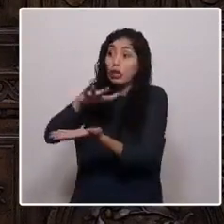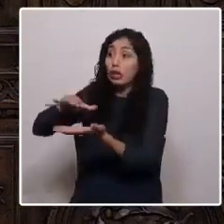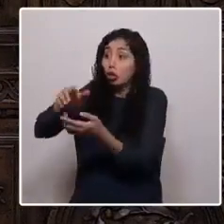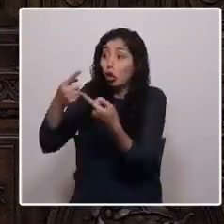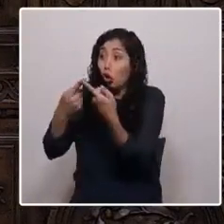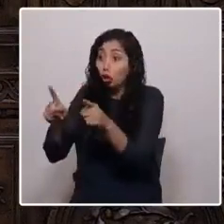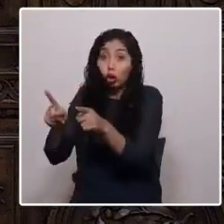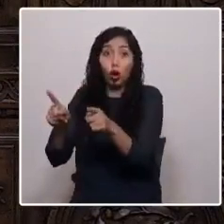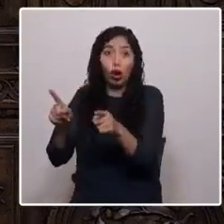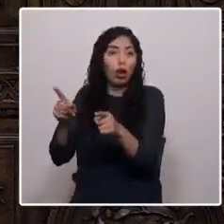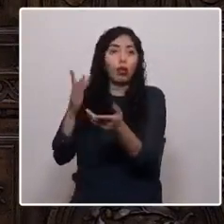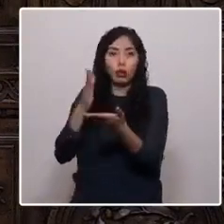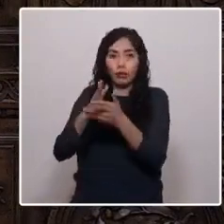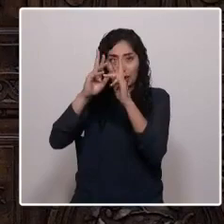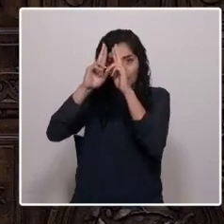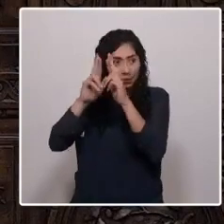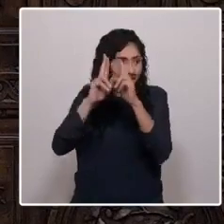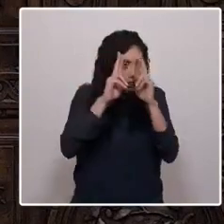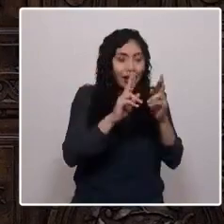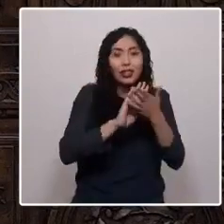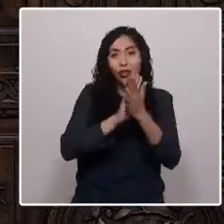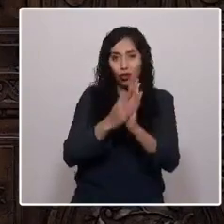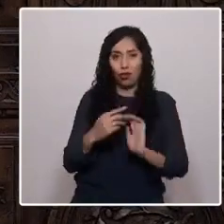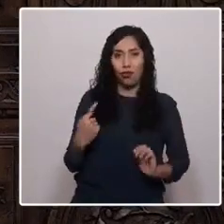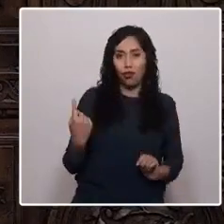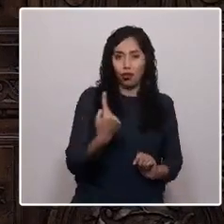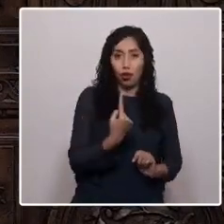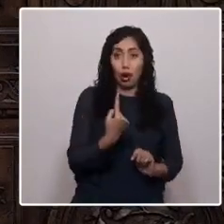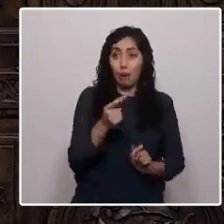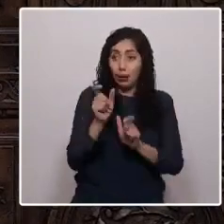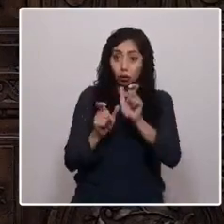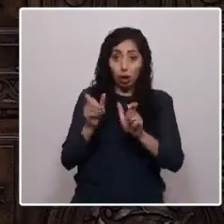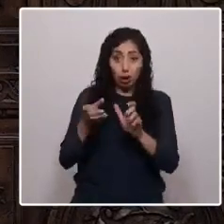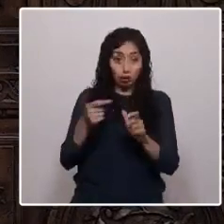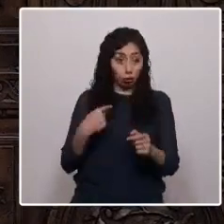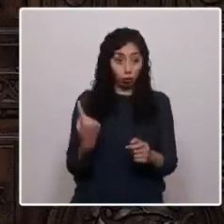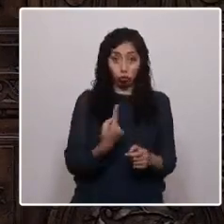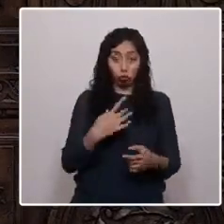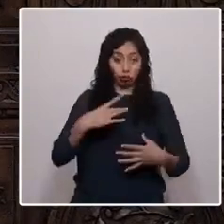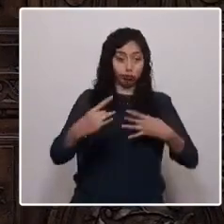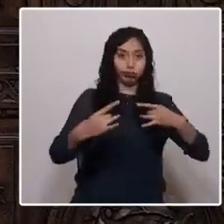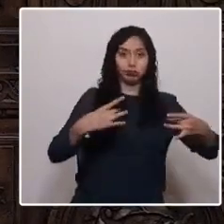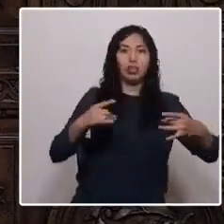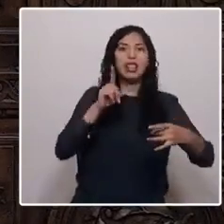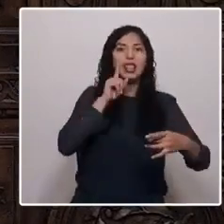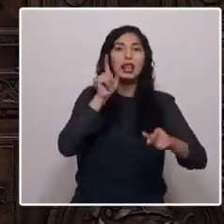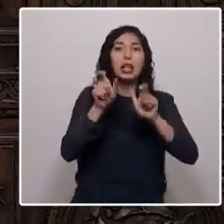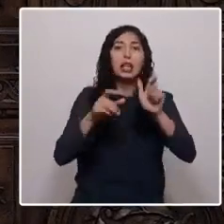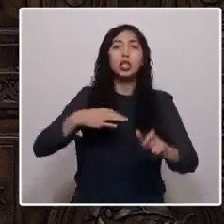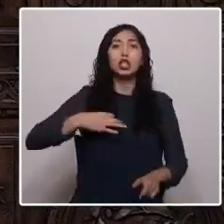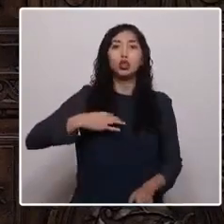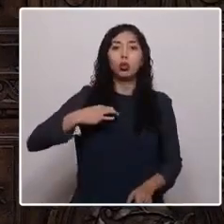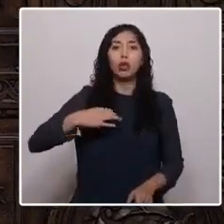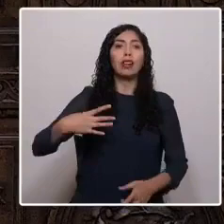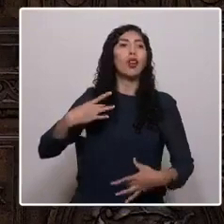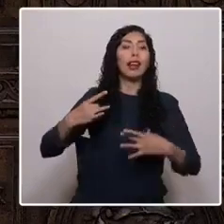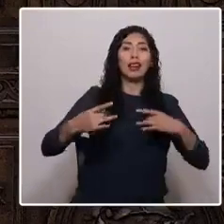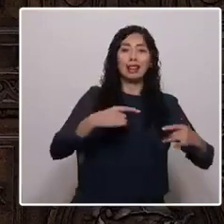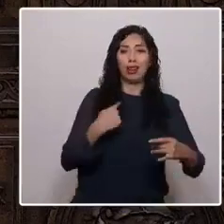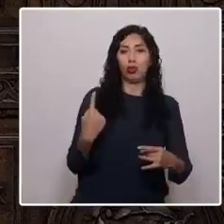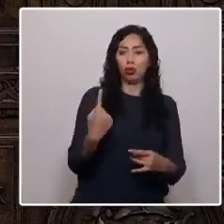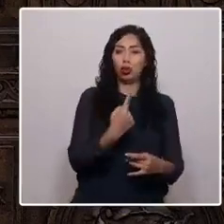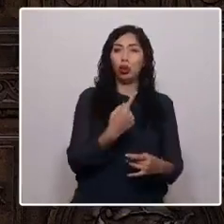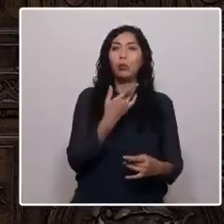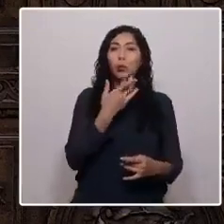todos los que somos parte de esta Convención fuimos elegidos por ciudadanos que esperan que seamos un mejor